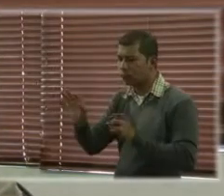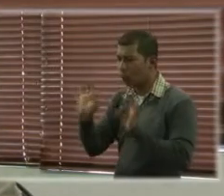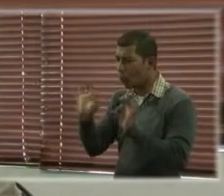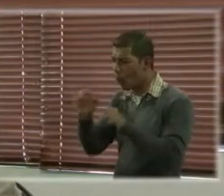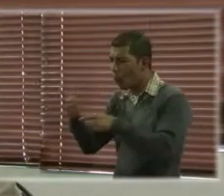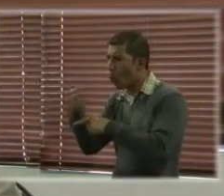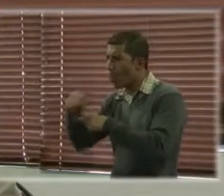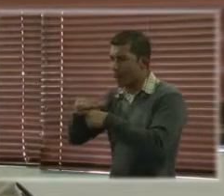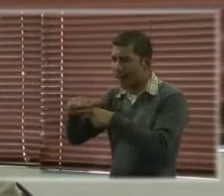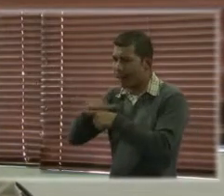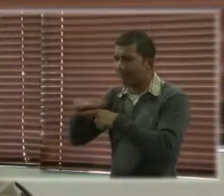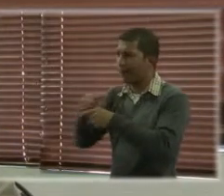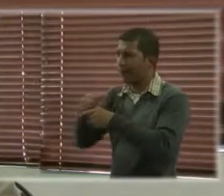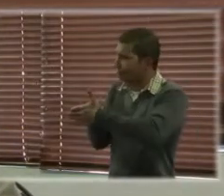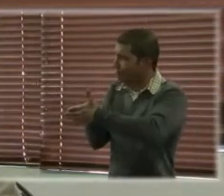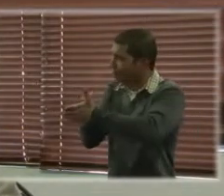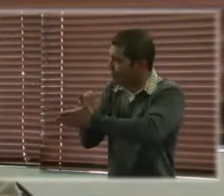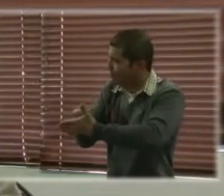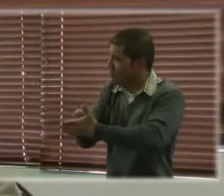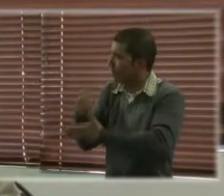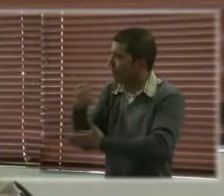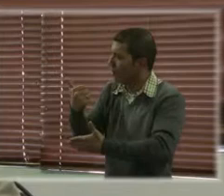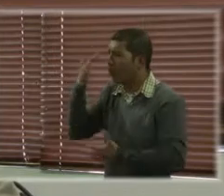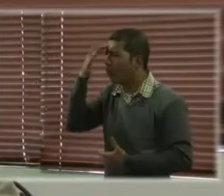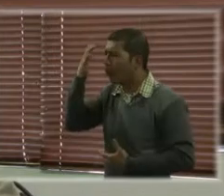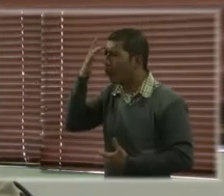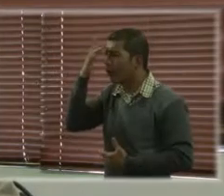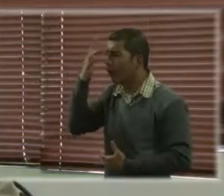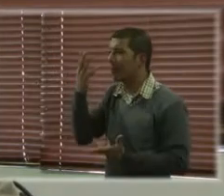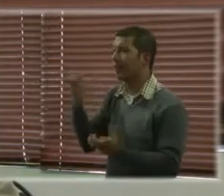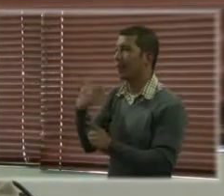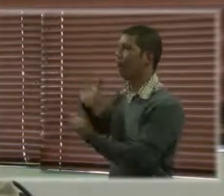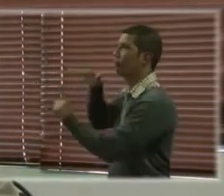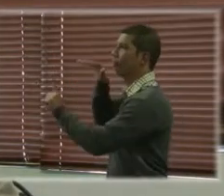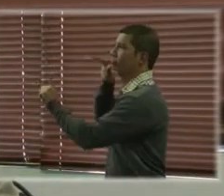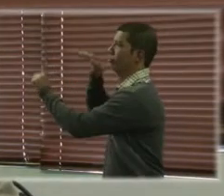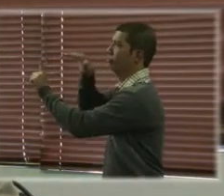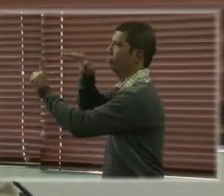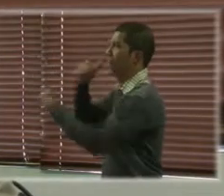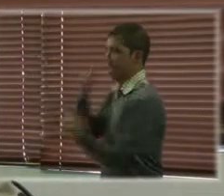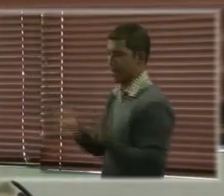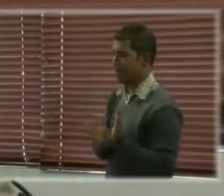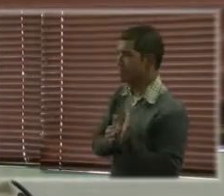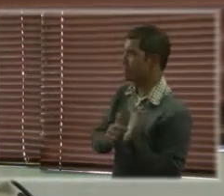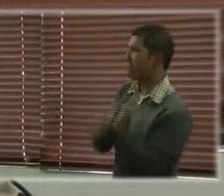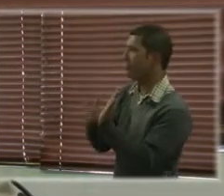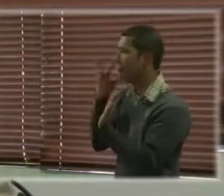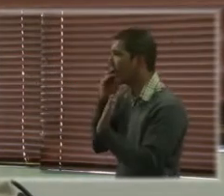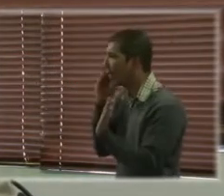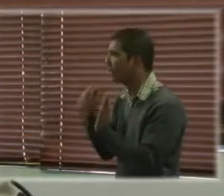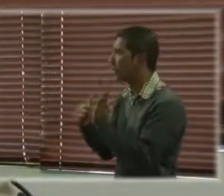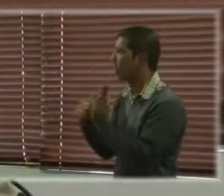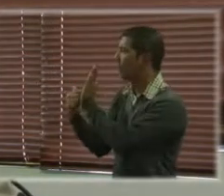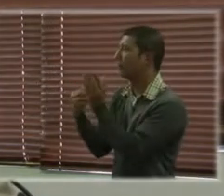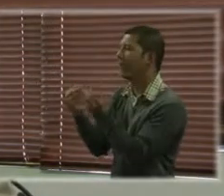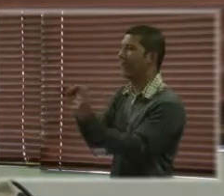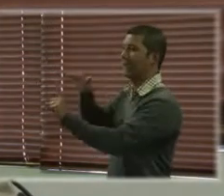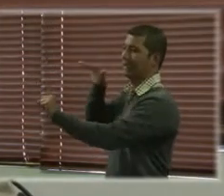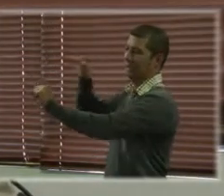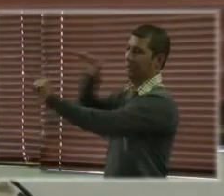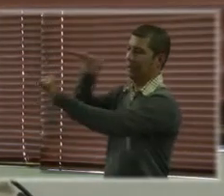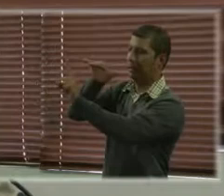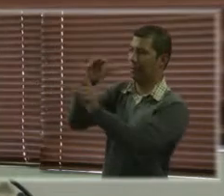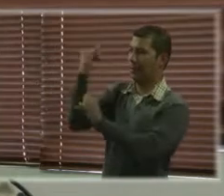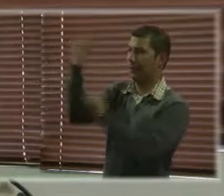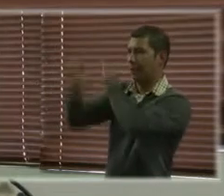internacional en esos espacios de toma de decisiones a nivel internacional. Por ejemplo, ahora en marzo se va